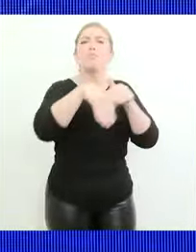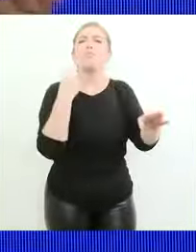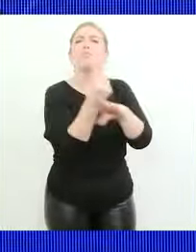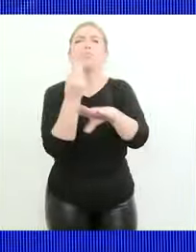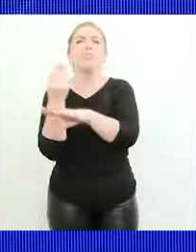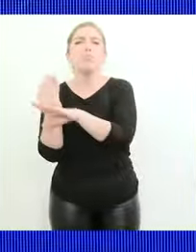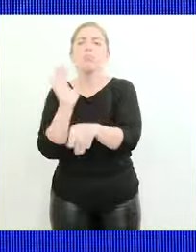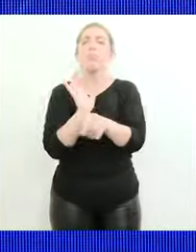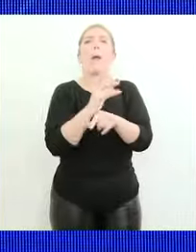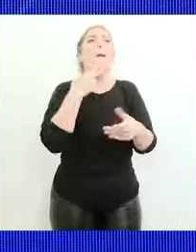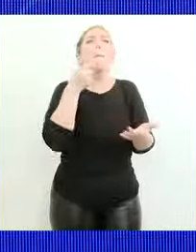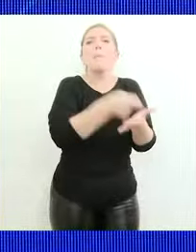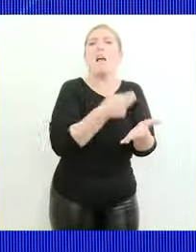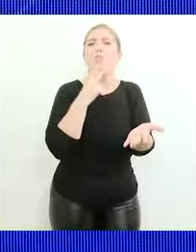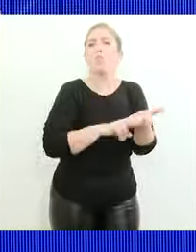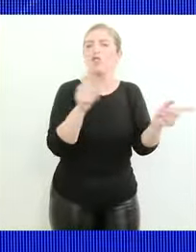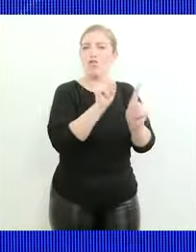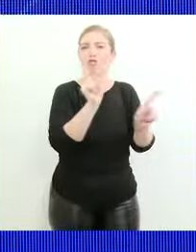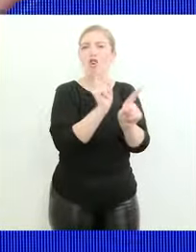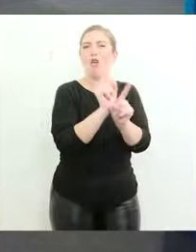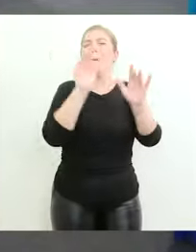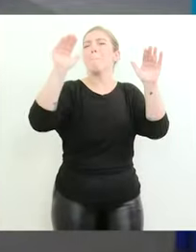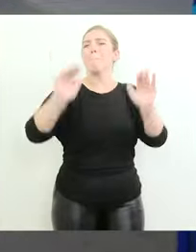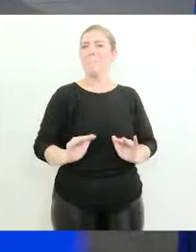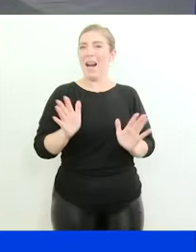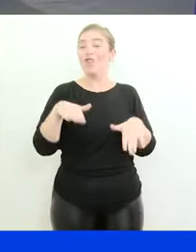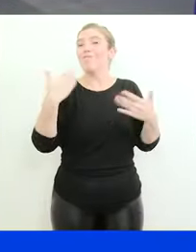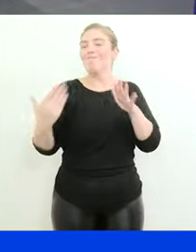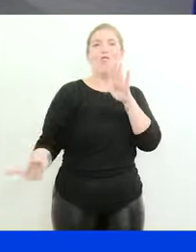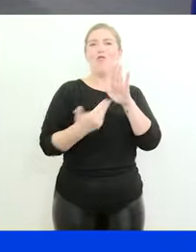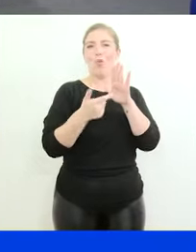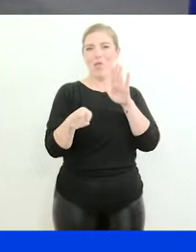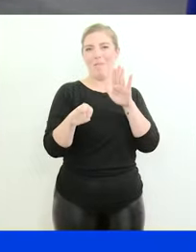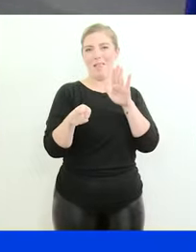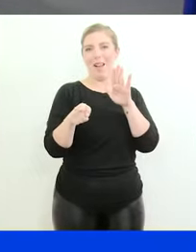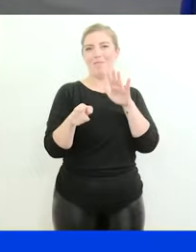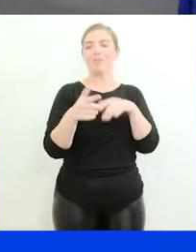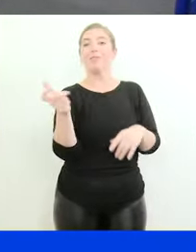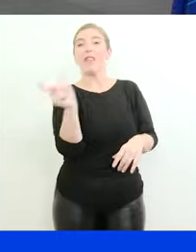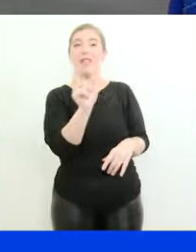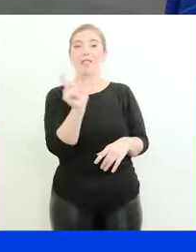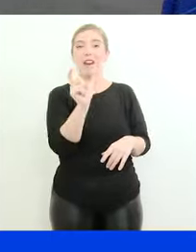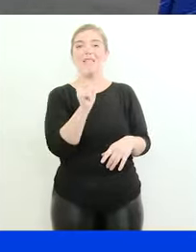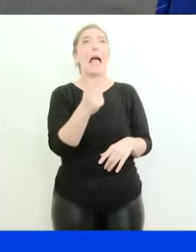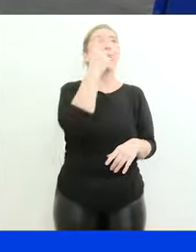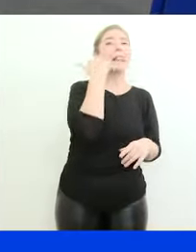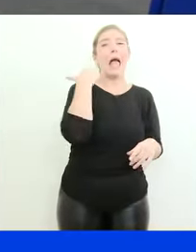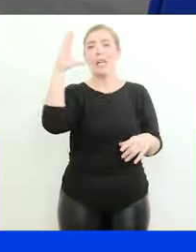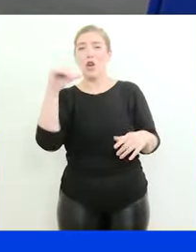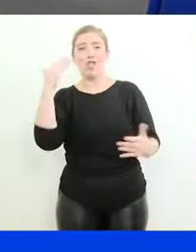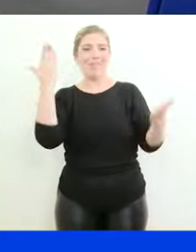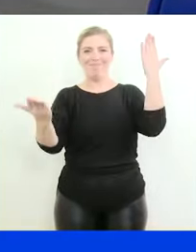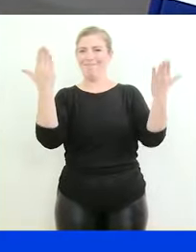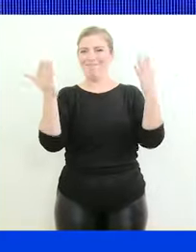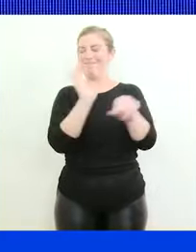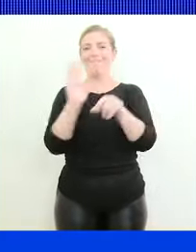absorbamelos desde el sector privado es fundamental es fundamental es la diferencia entre el día y la noche y para nosotros para el